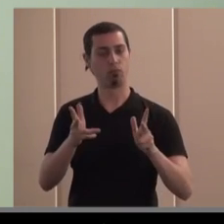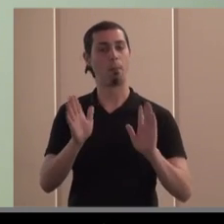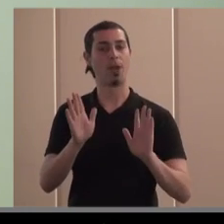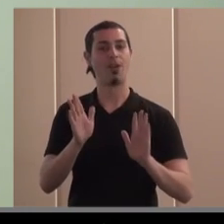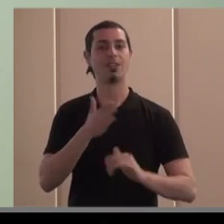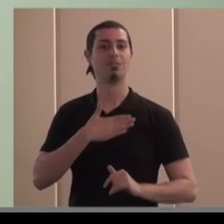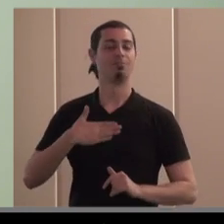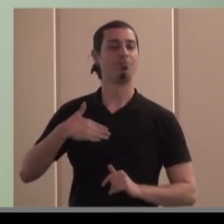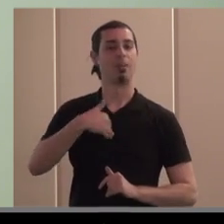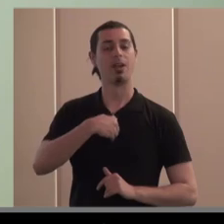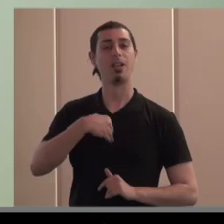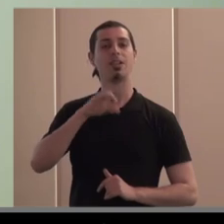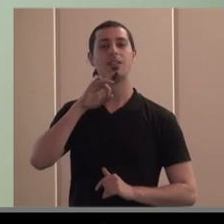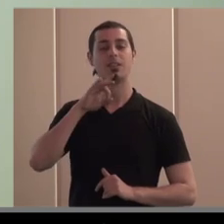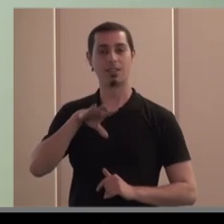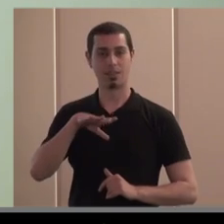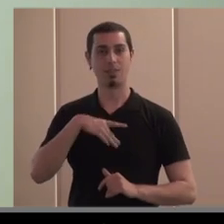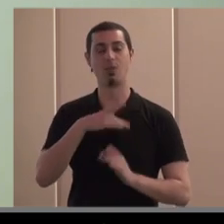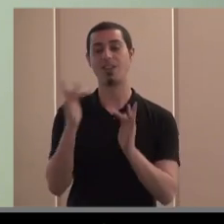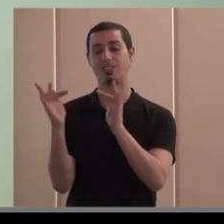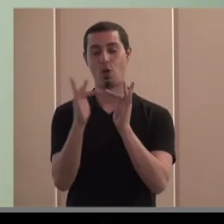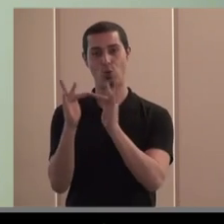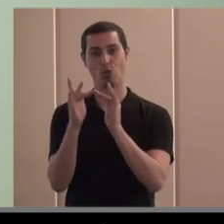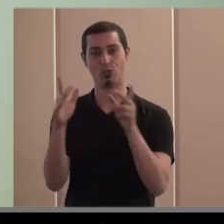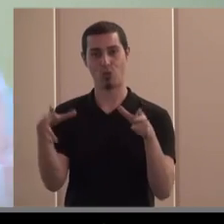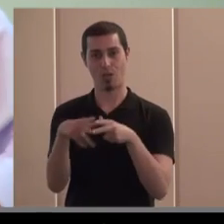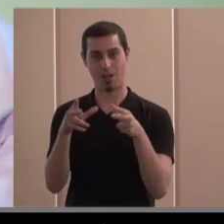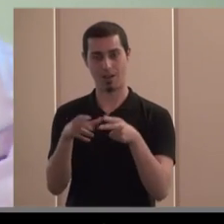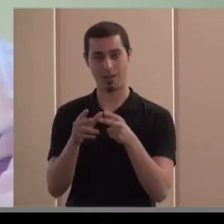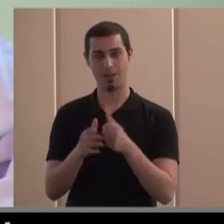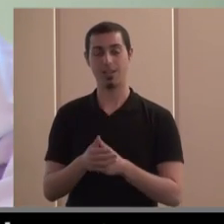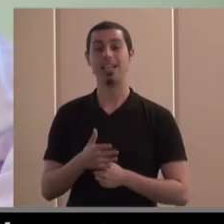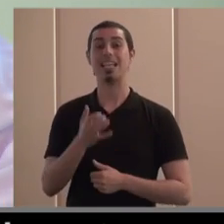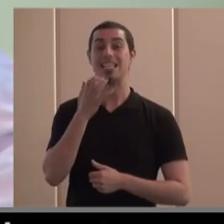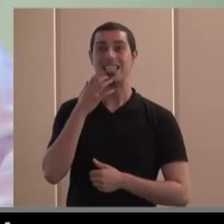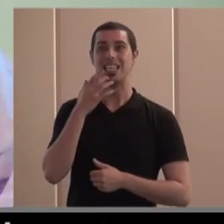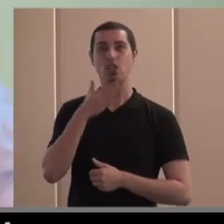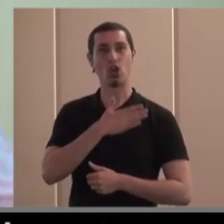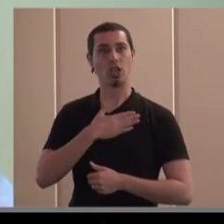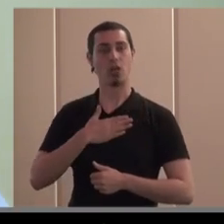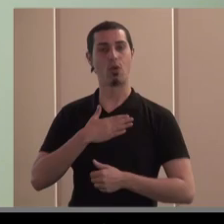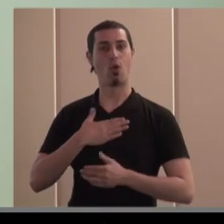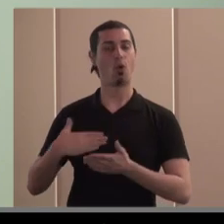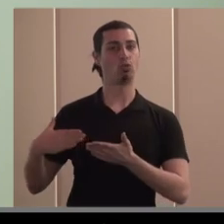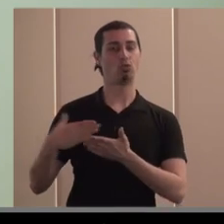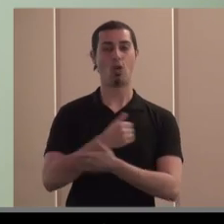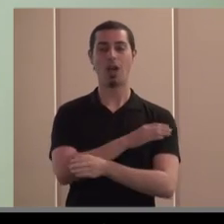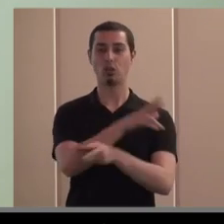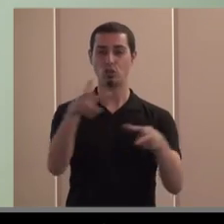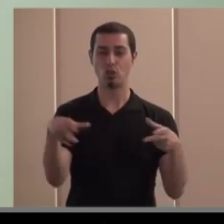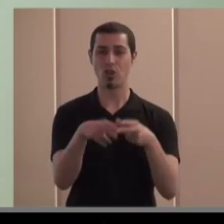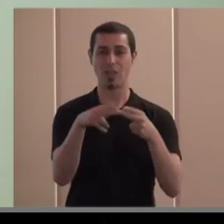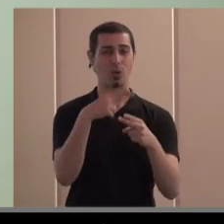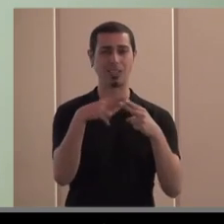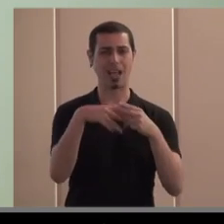desarrollar esas interlocutores sociales el problema es cuando abarcas todo el conjunto de la sociedad que no es